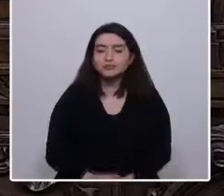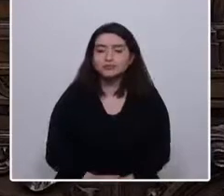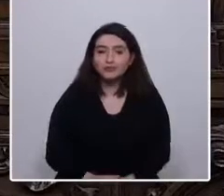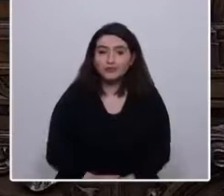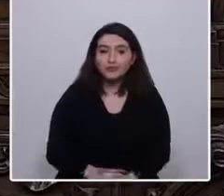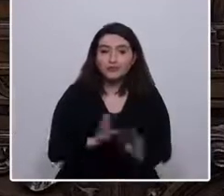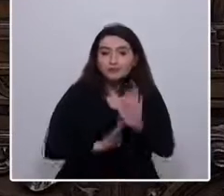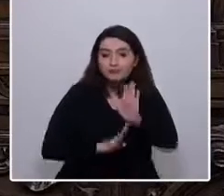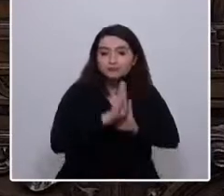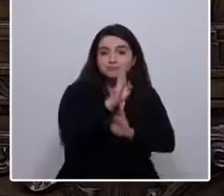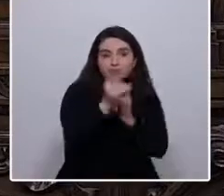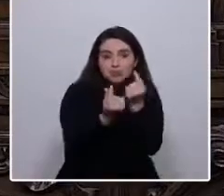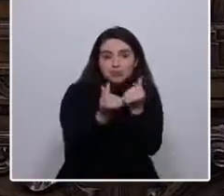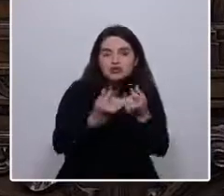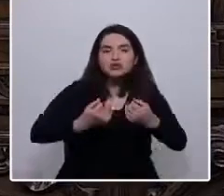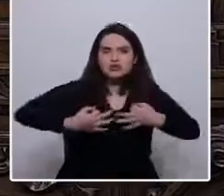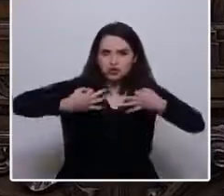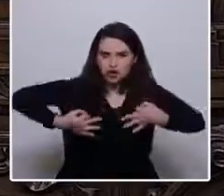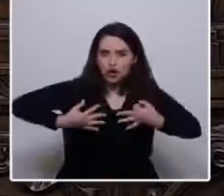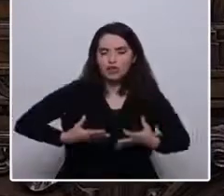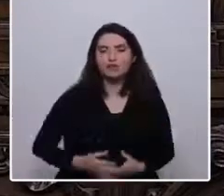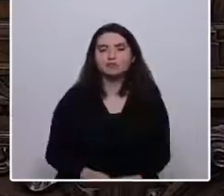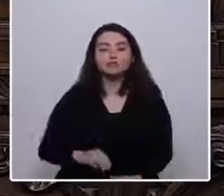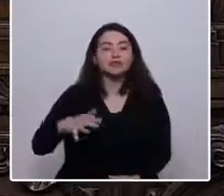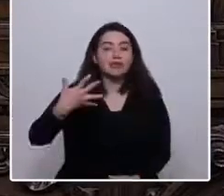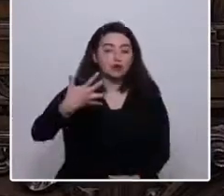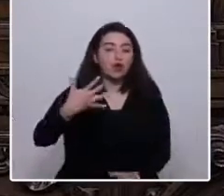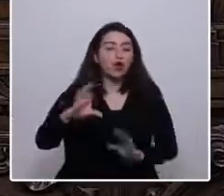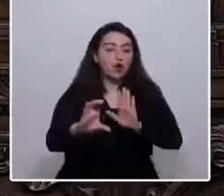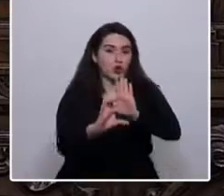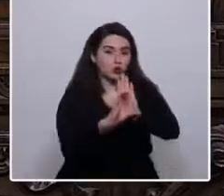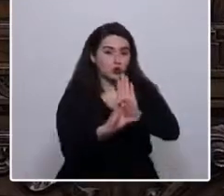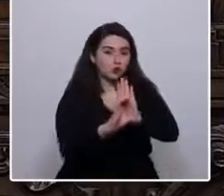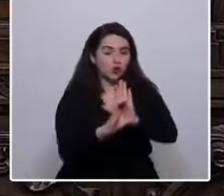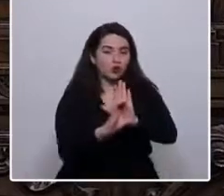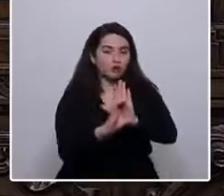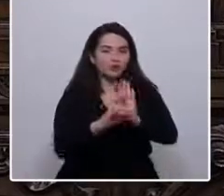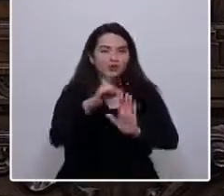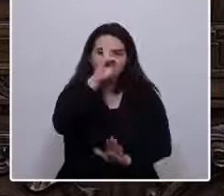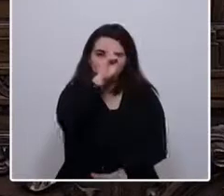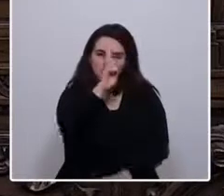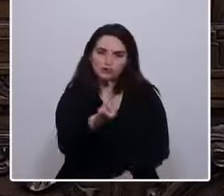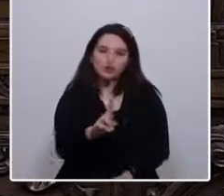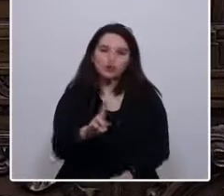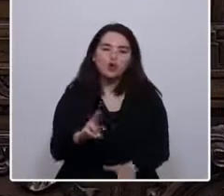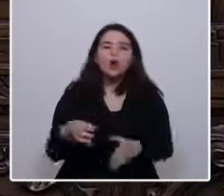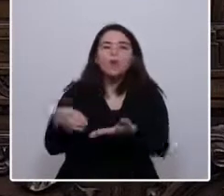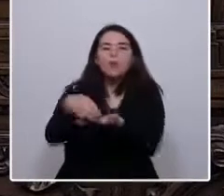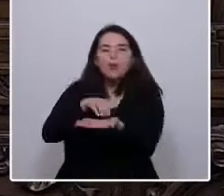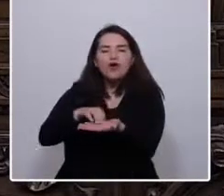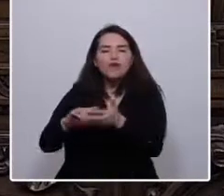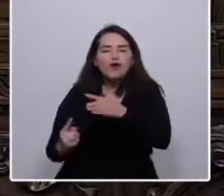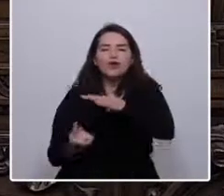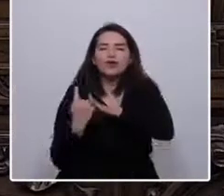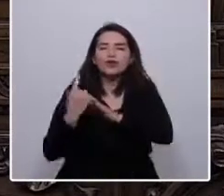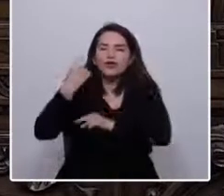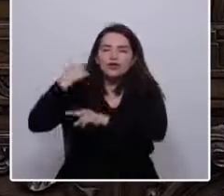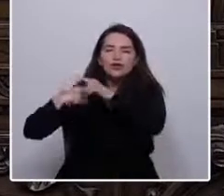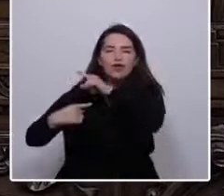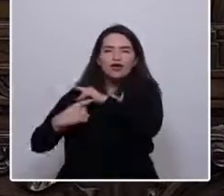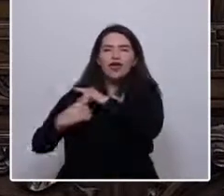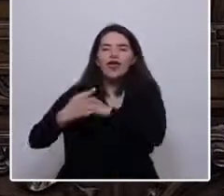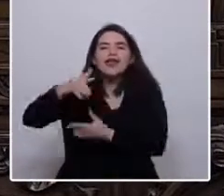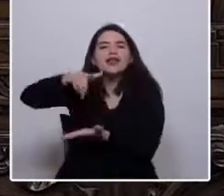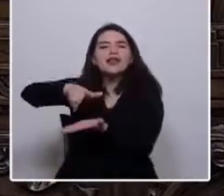muy sólido. Quinto, la Constitución debe un reconocimiento a nuestros pueblos originarios, a su historia, a sus lenguas